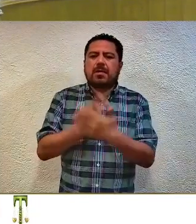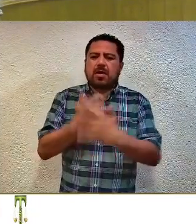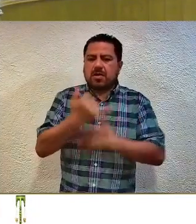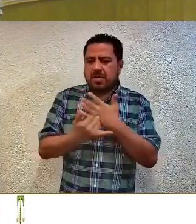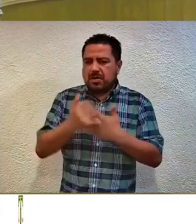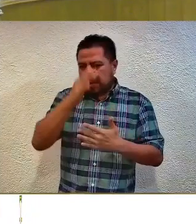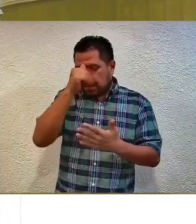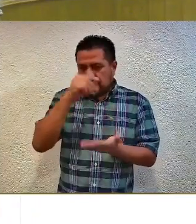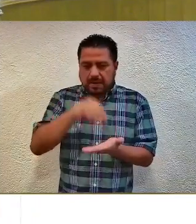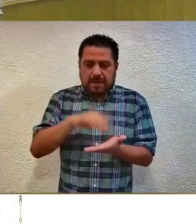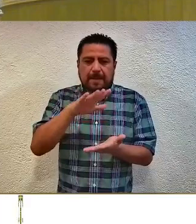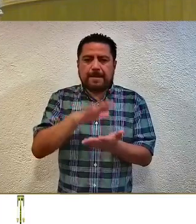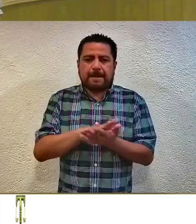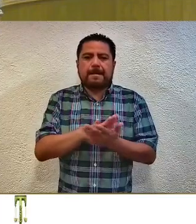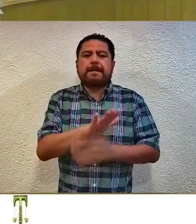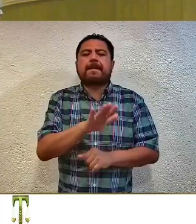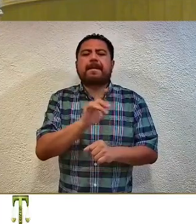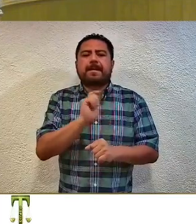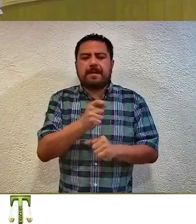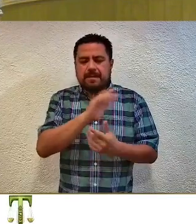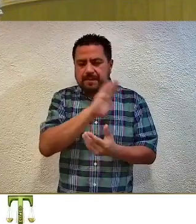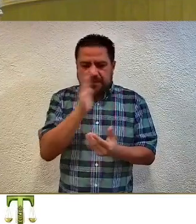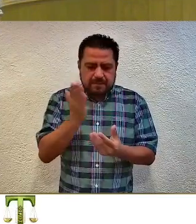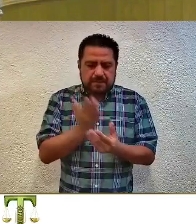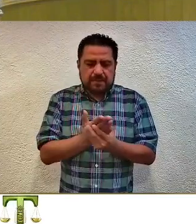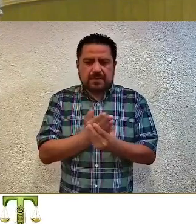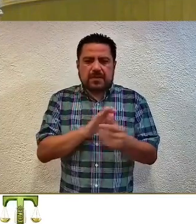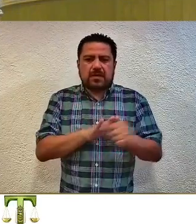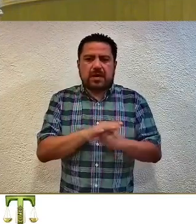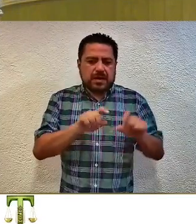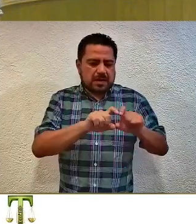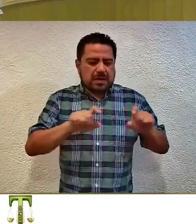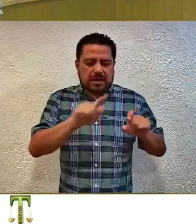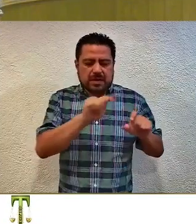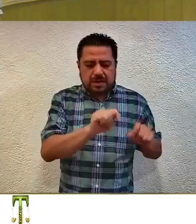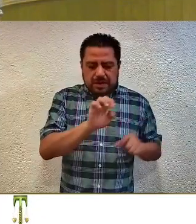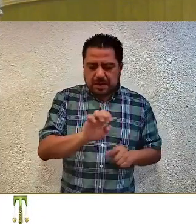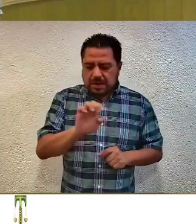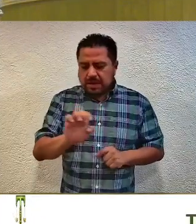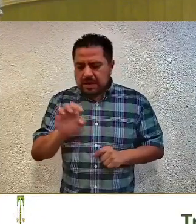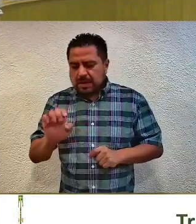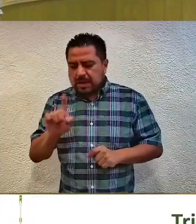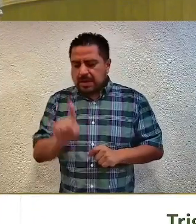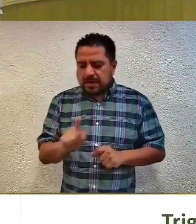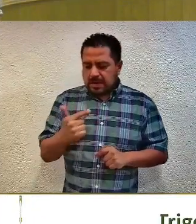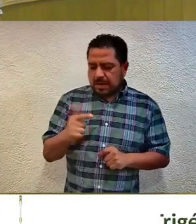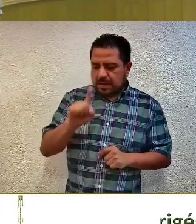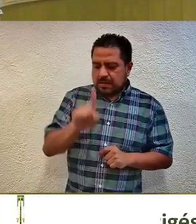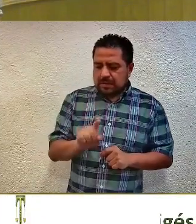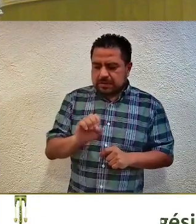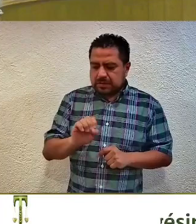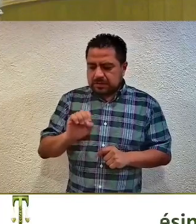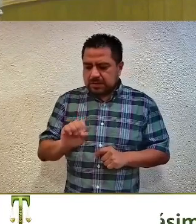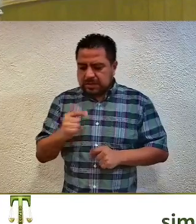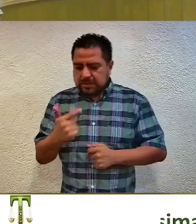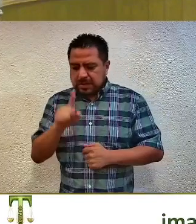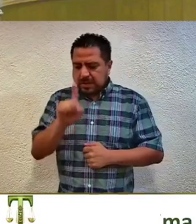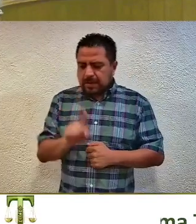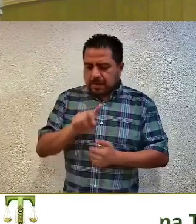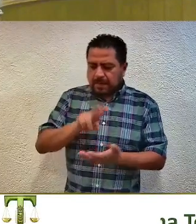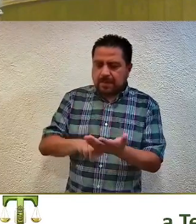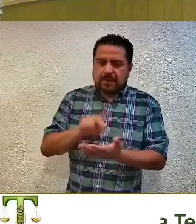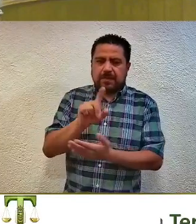acuerdo plenario relativo al expediente identificado con la clave TEE, diagonal G, diagonal 007, diagonal